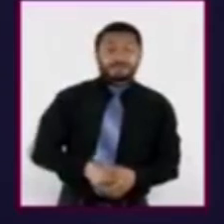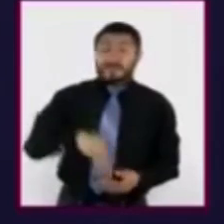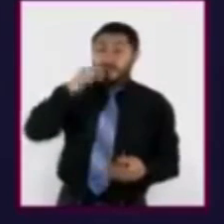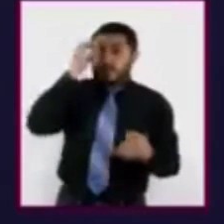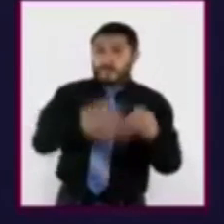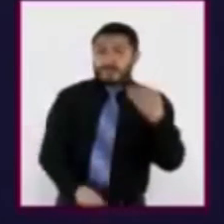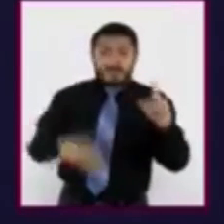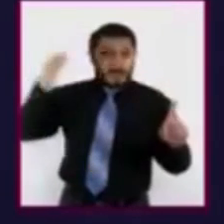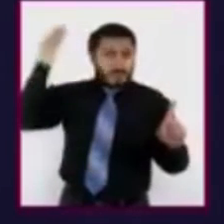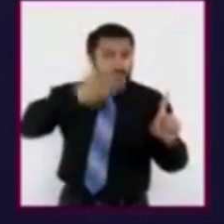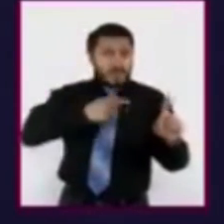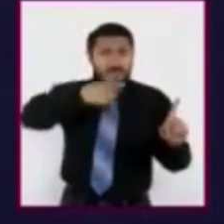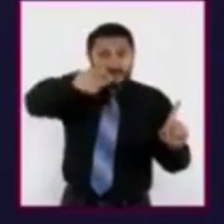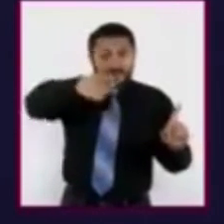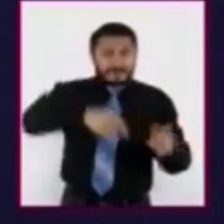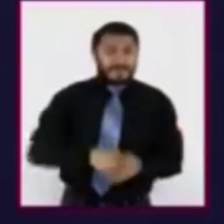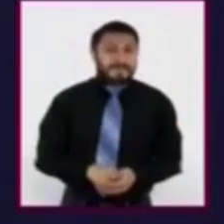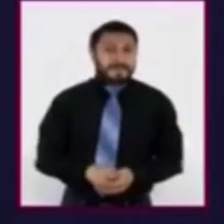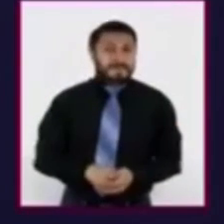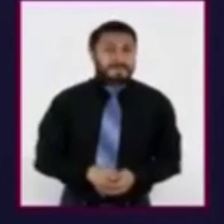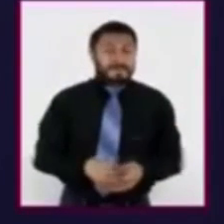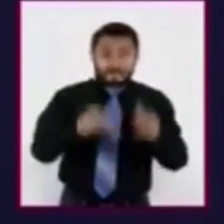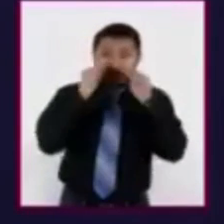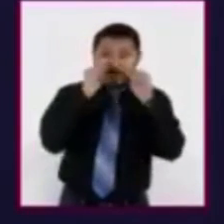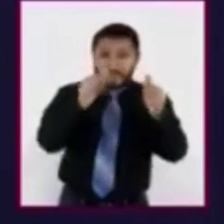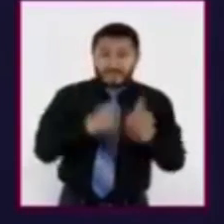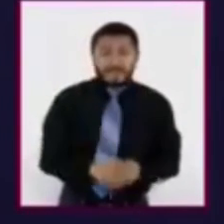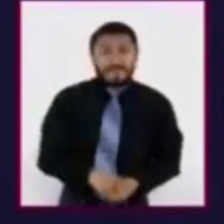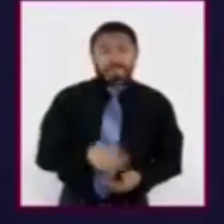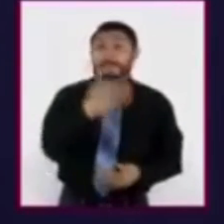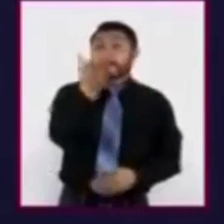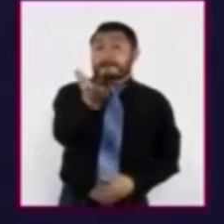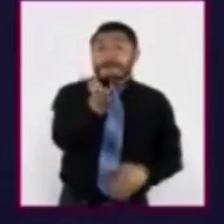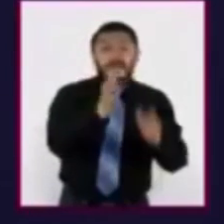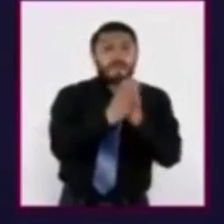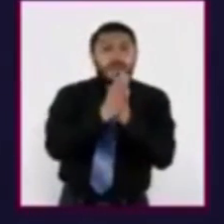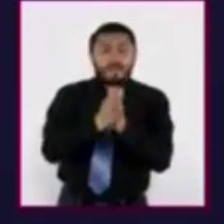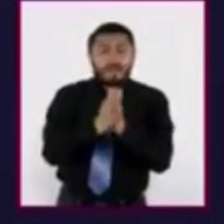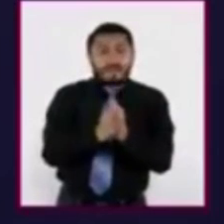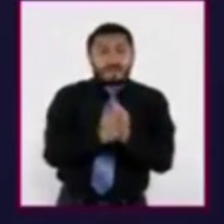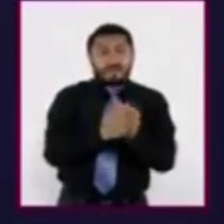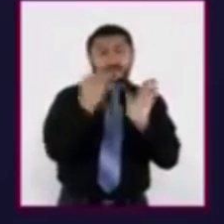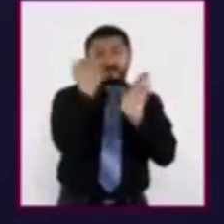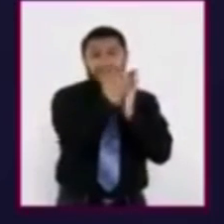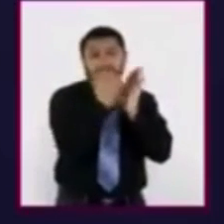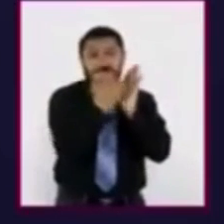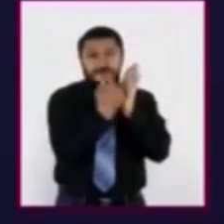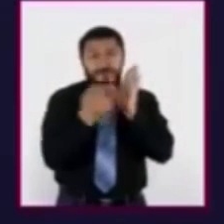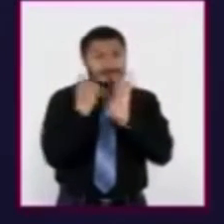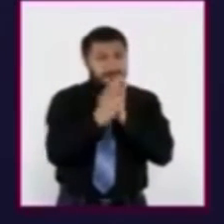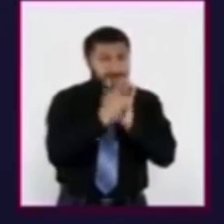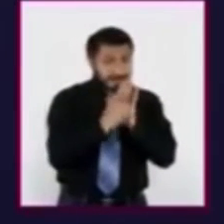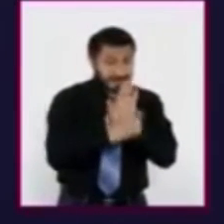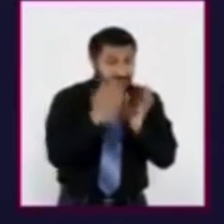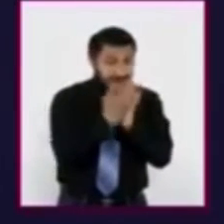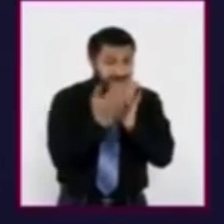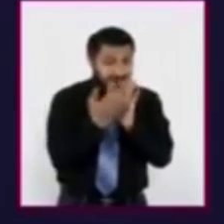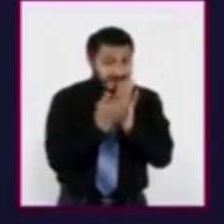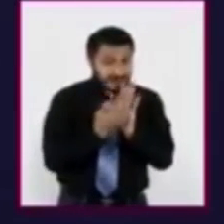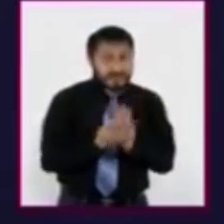para que lo hagan en casa. Estén atentos. Les pido que completen los siguientes puntos en su libreta de anotaciones.